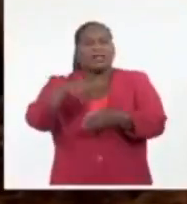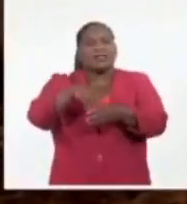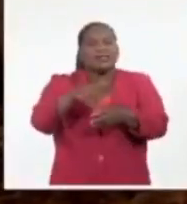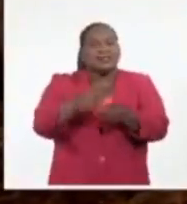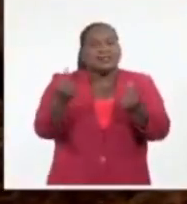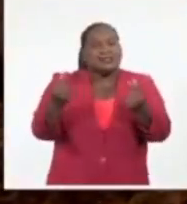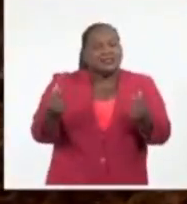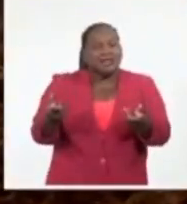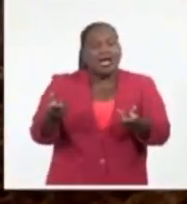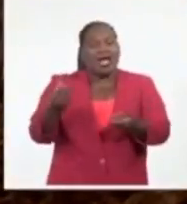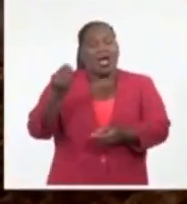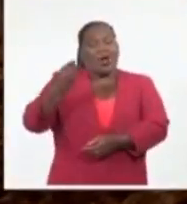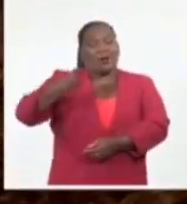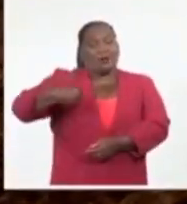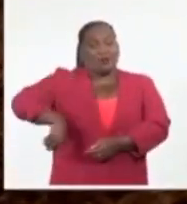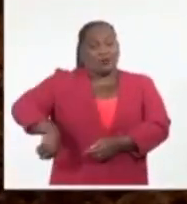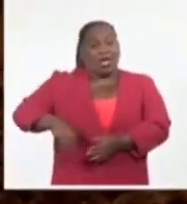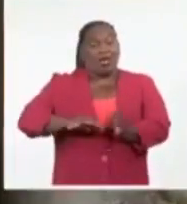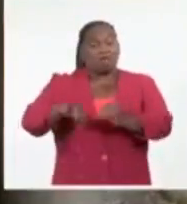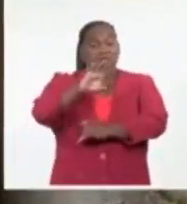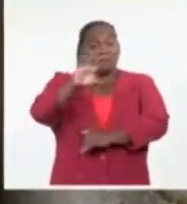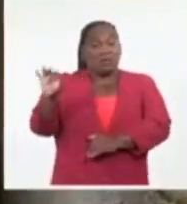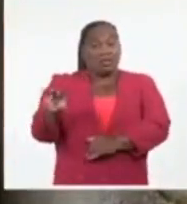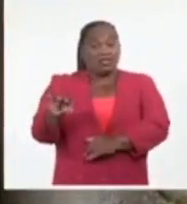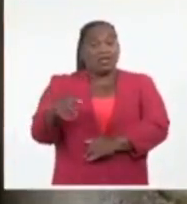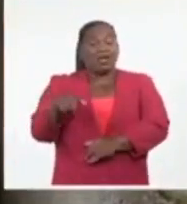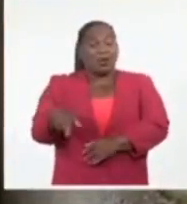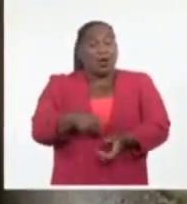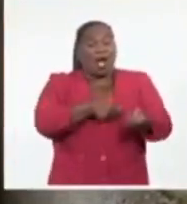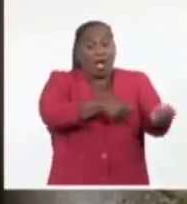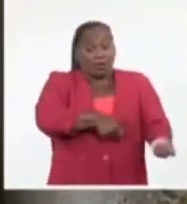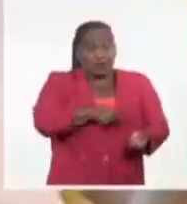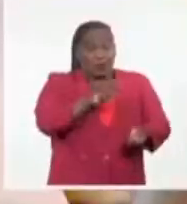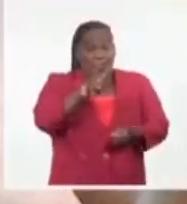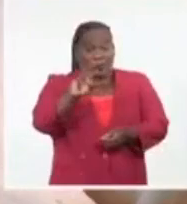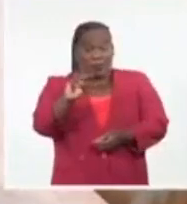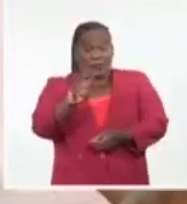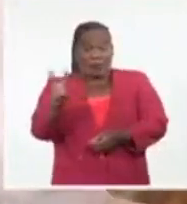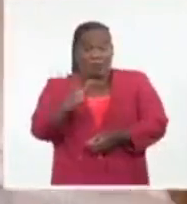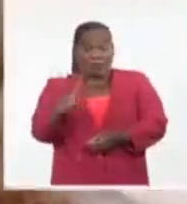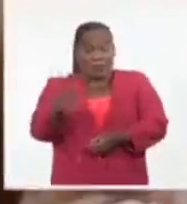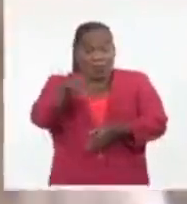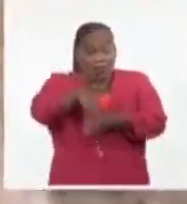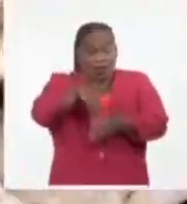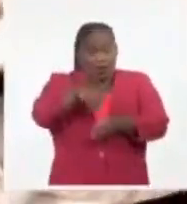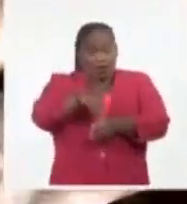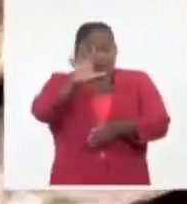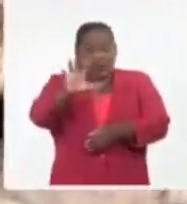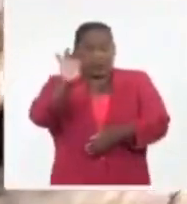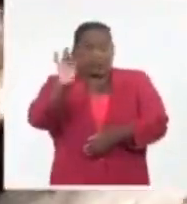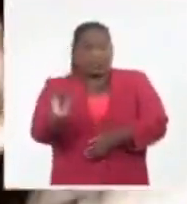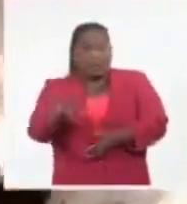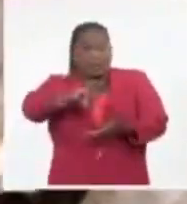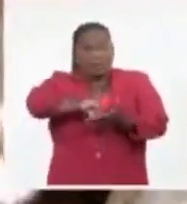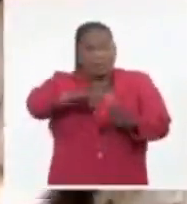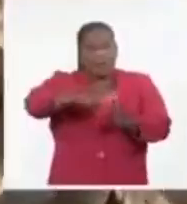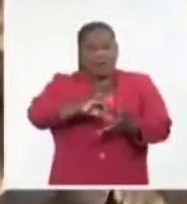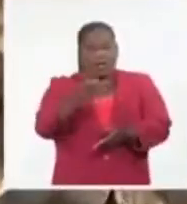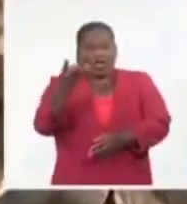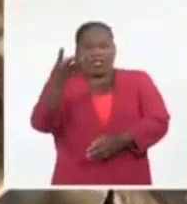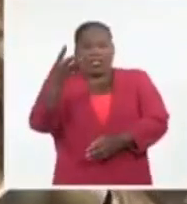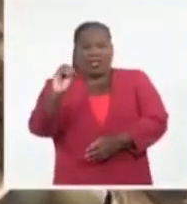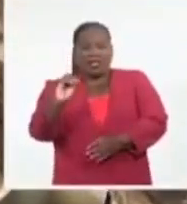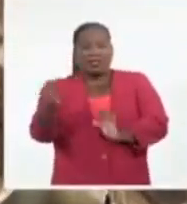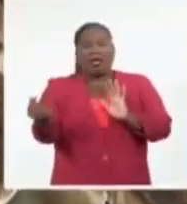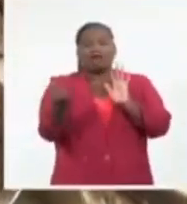La cartera de oportunidades del Ministerio de la Agricultura en 2022 la integran 57 proyectos de ellos 30 fueron